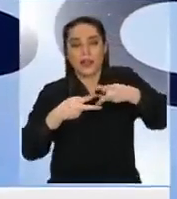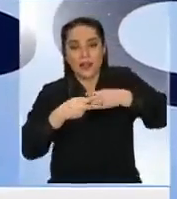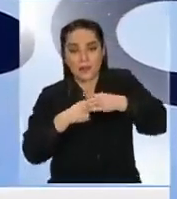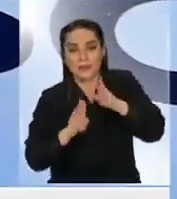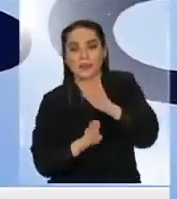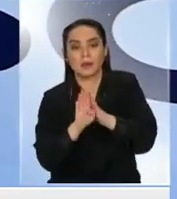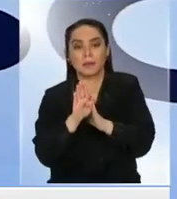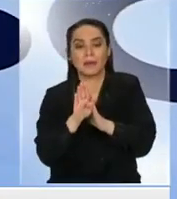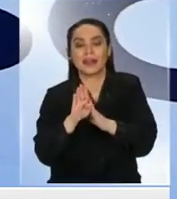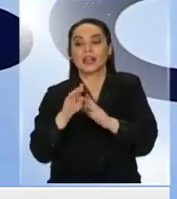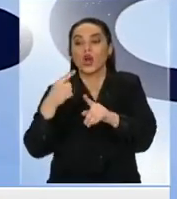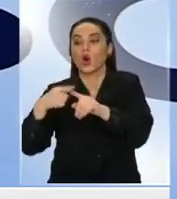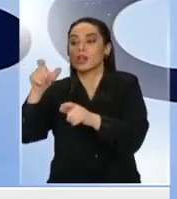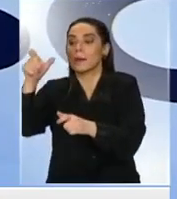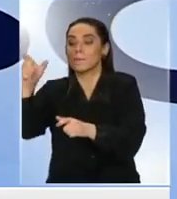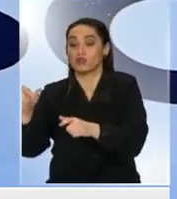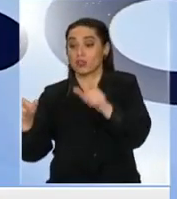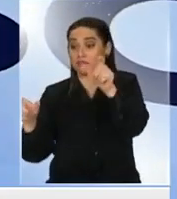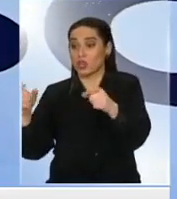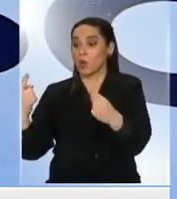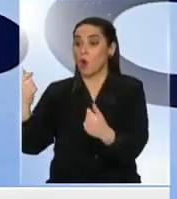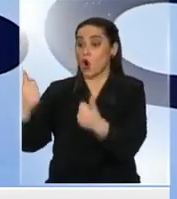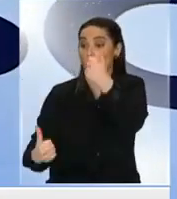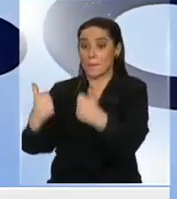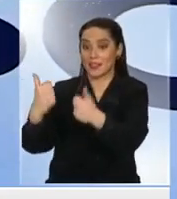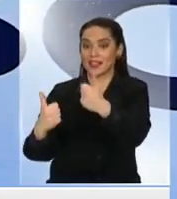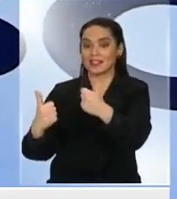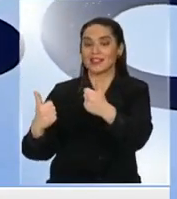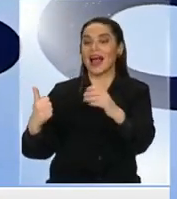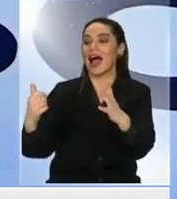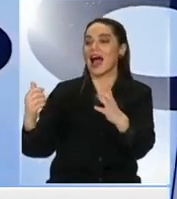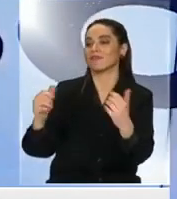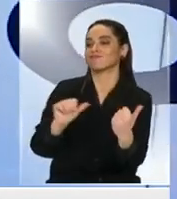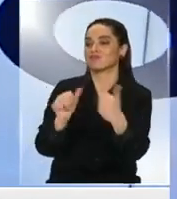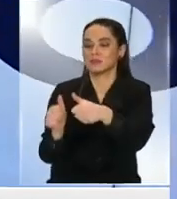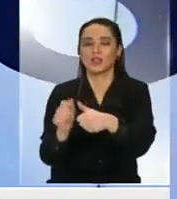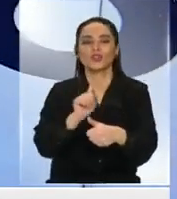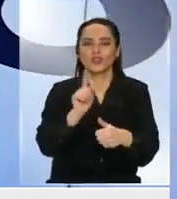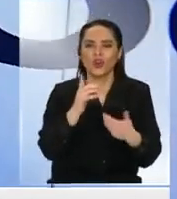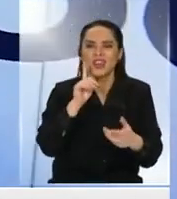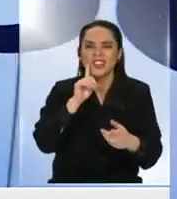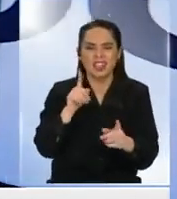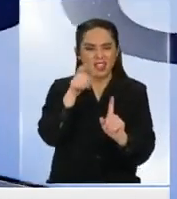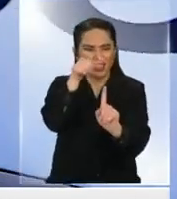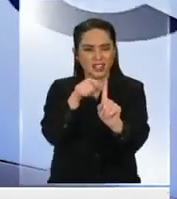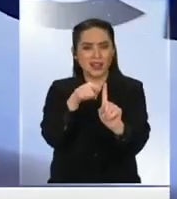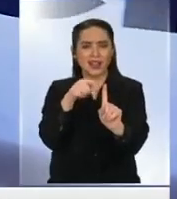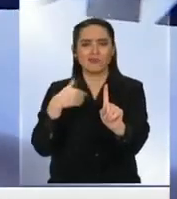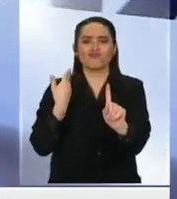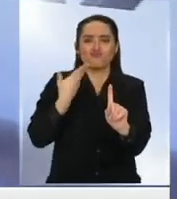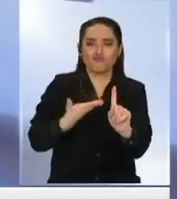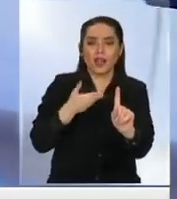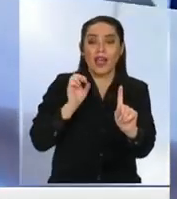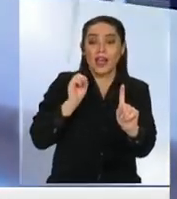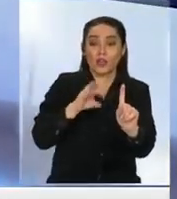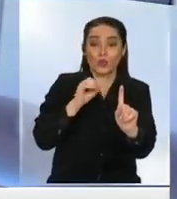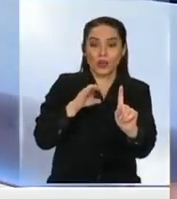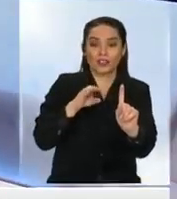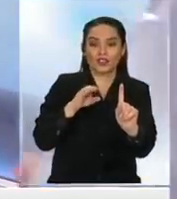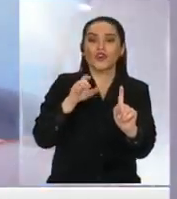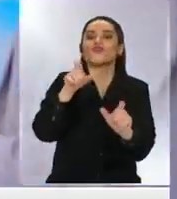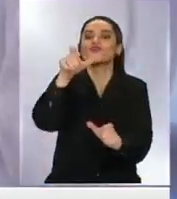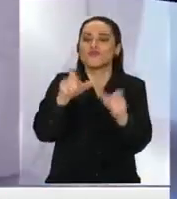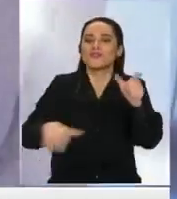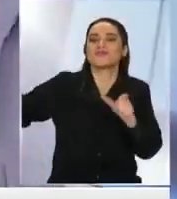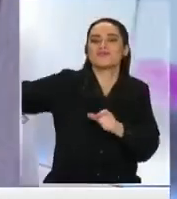competencia con otro le vaya bien, sino que el destinatario de la educación tiene que ser la sociedad en su conjunto y por lo tanto hay que darle al individuo